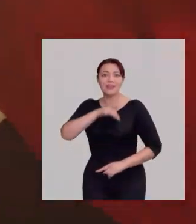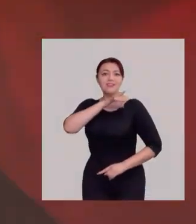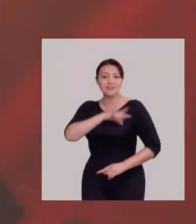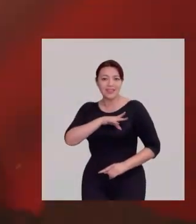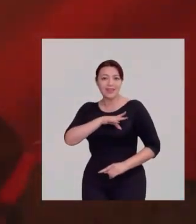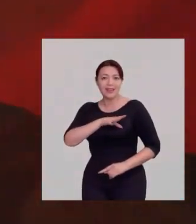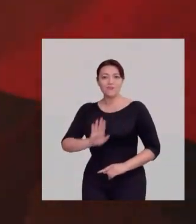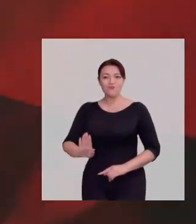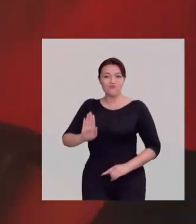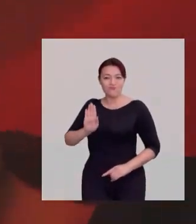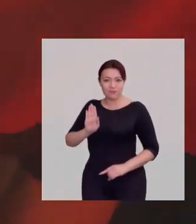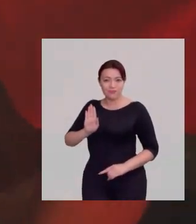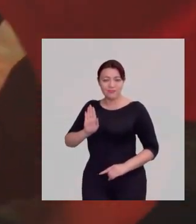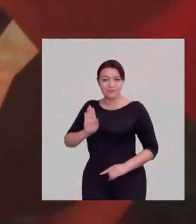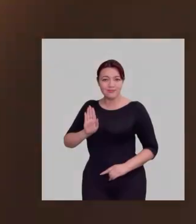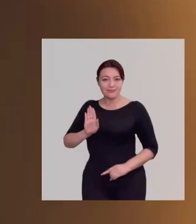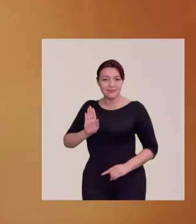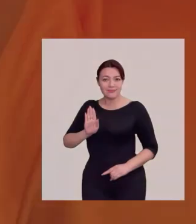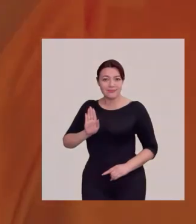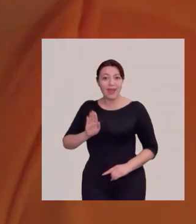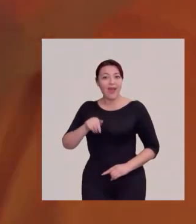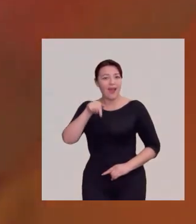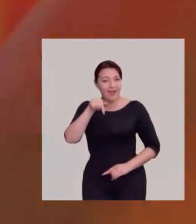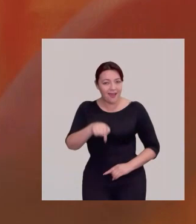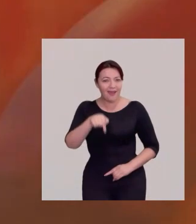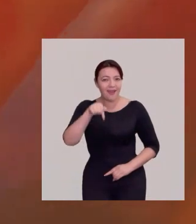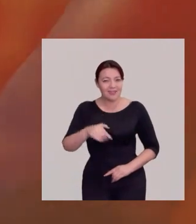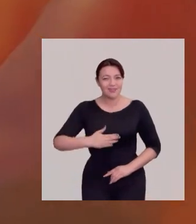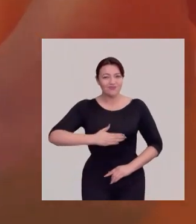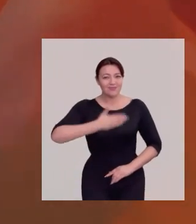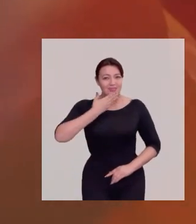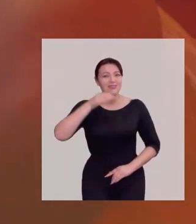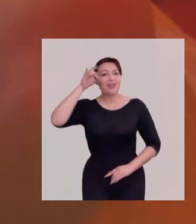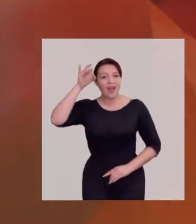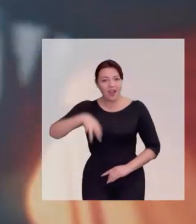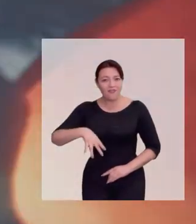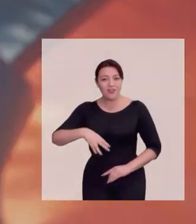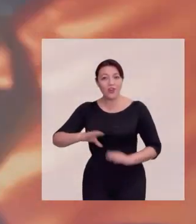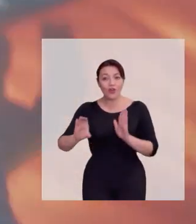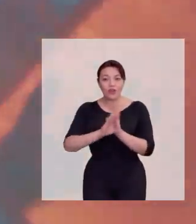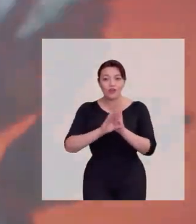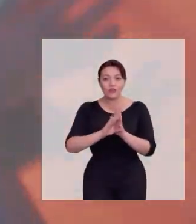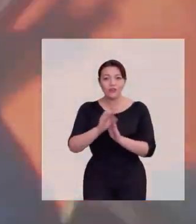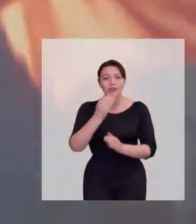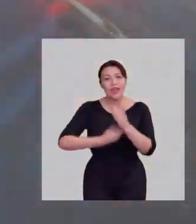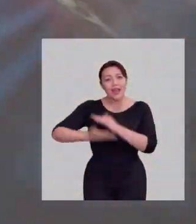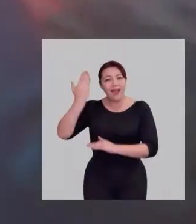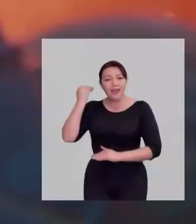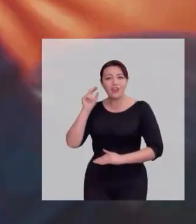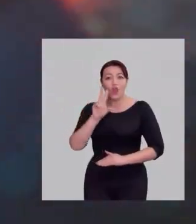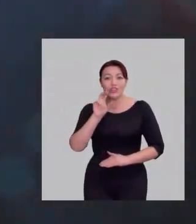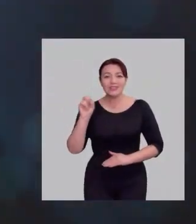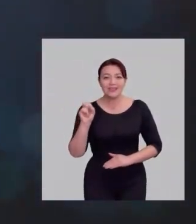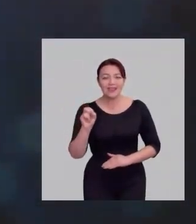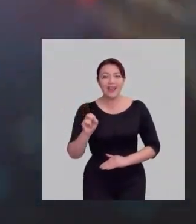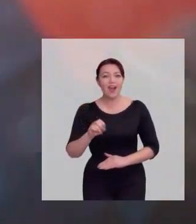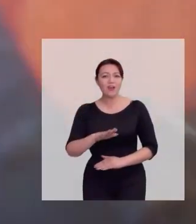Había chile y esperanza. En ese momento sentimos. Supimos que la constitución del 80 había muerto.